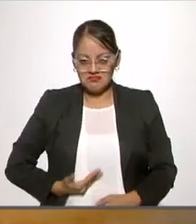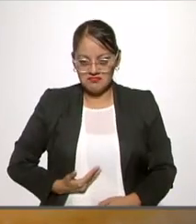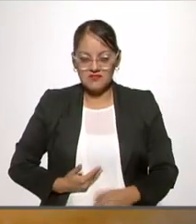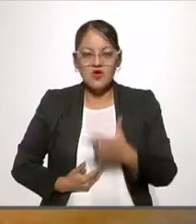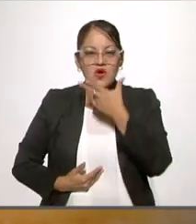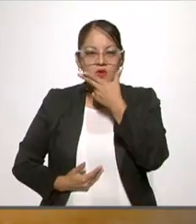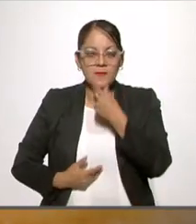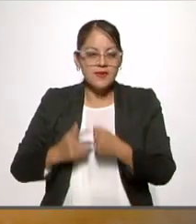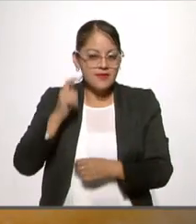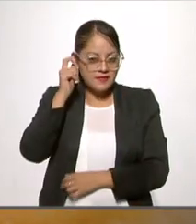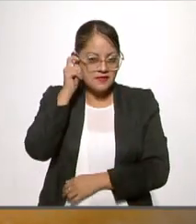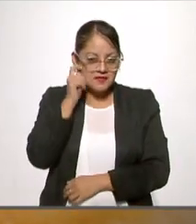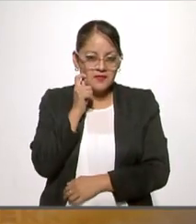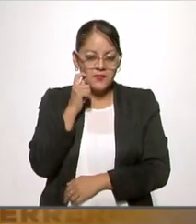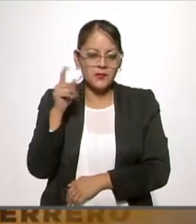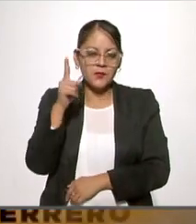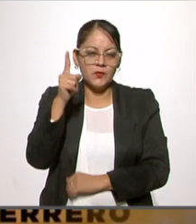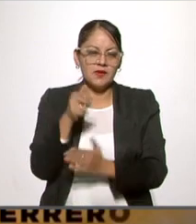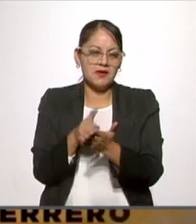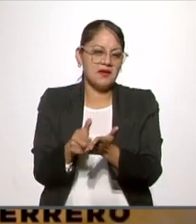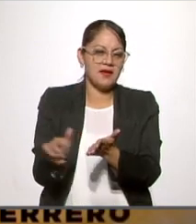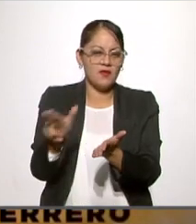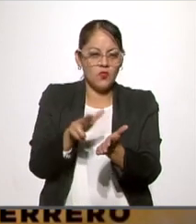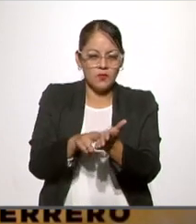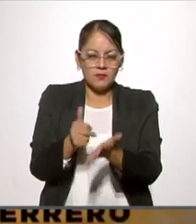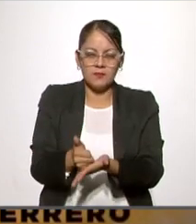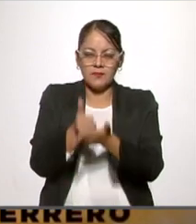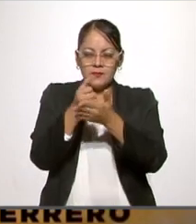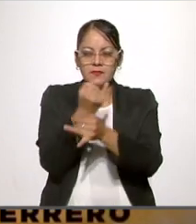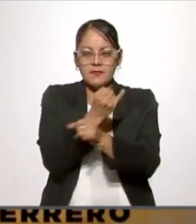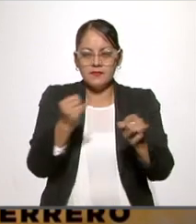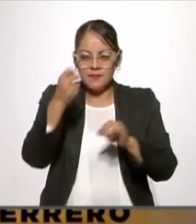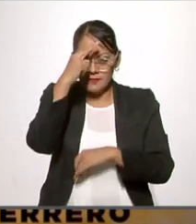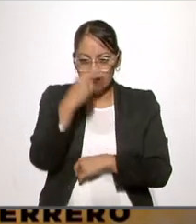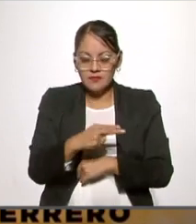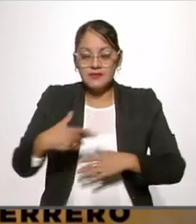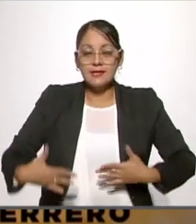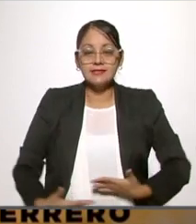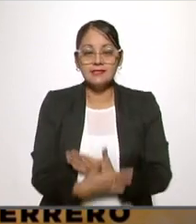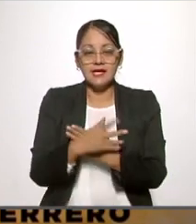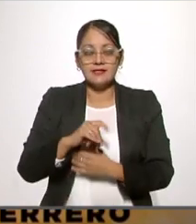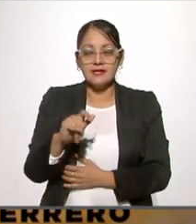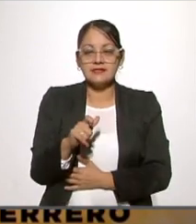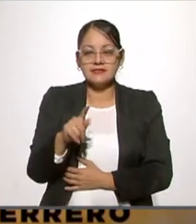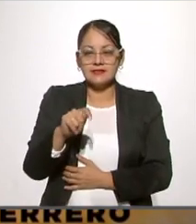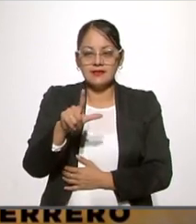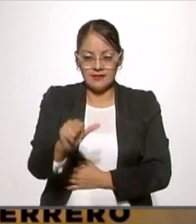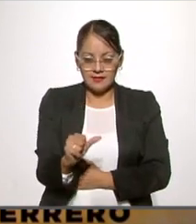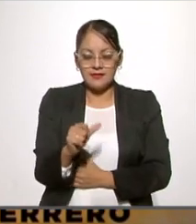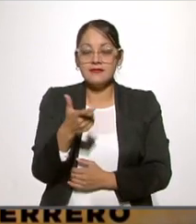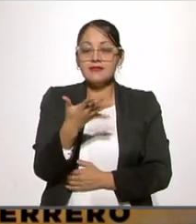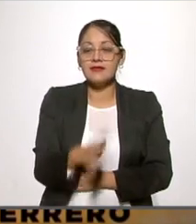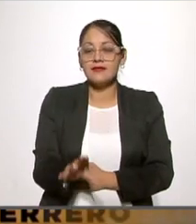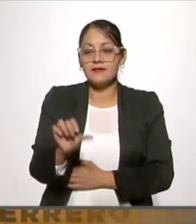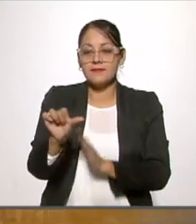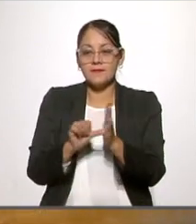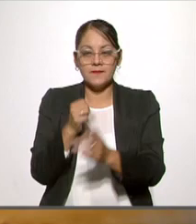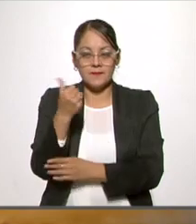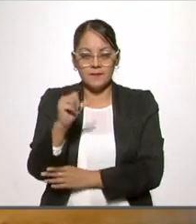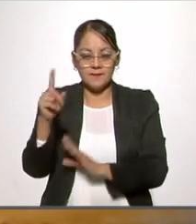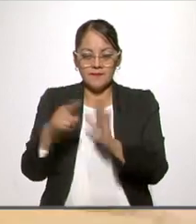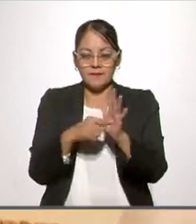Guerrero, uno de los héroes que consumó nuestra independencia, nació en Tixla el 10 de agosto de 1782.